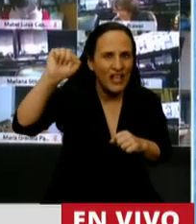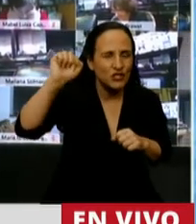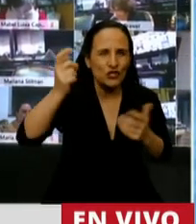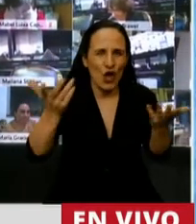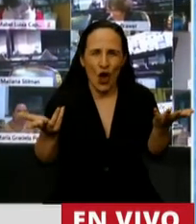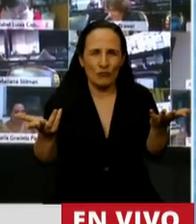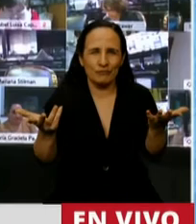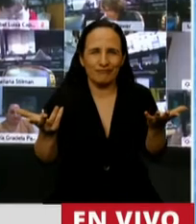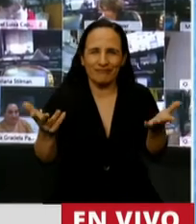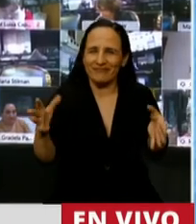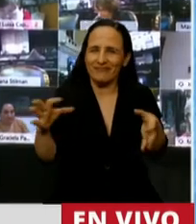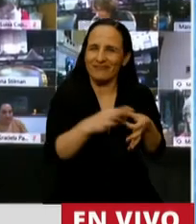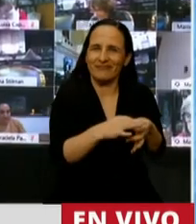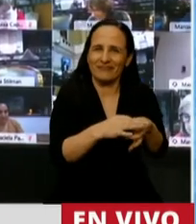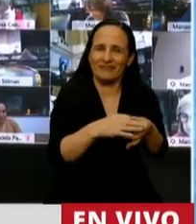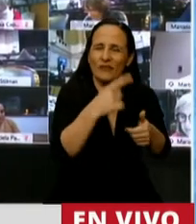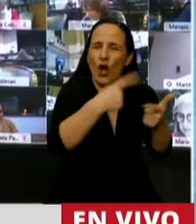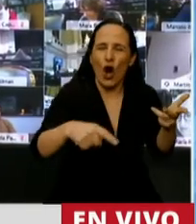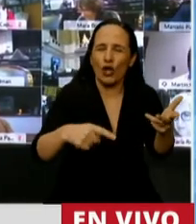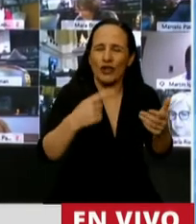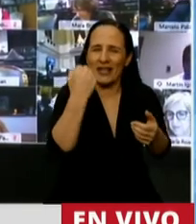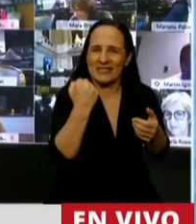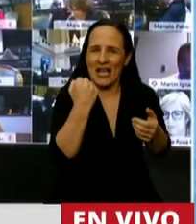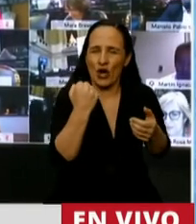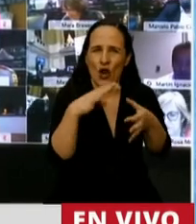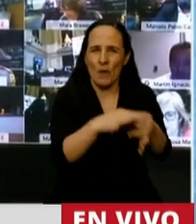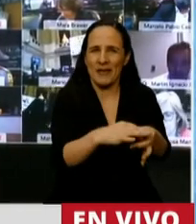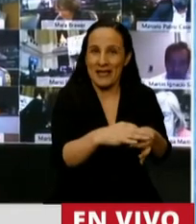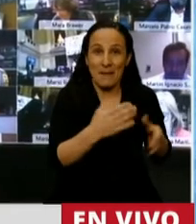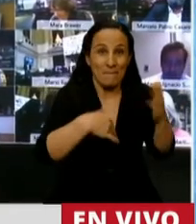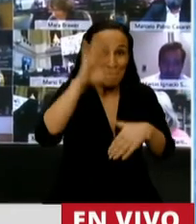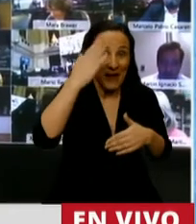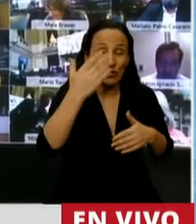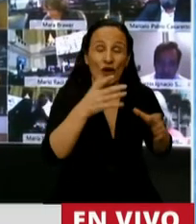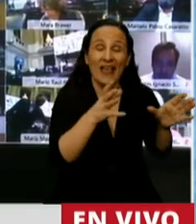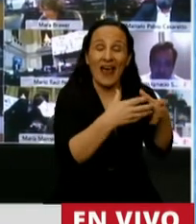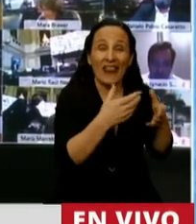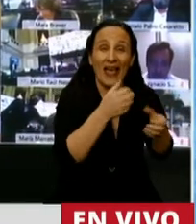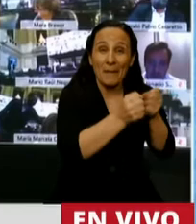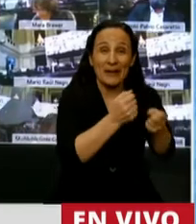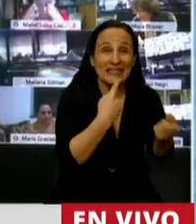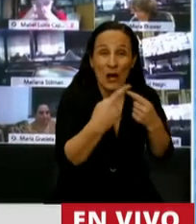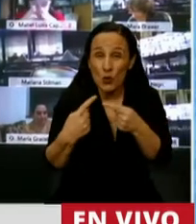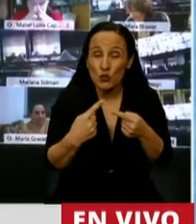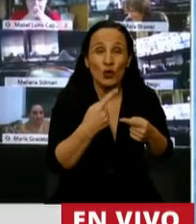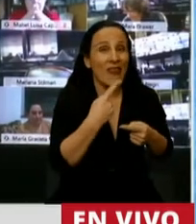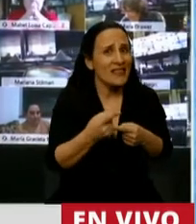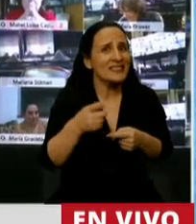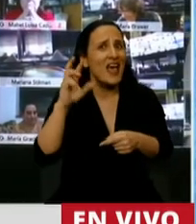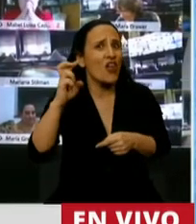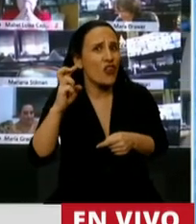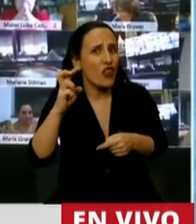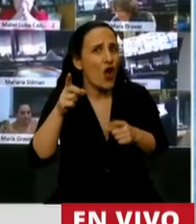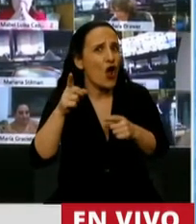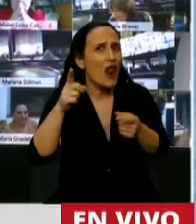la balea que es económica presentada. Y en la mayoría de las consultoras nos plantean un dólar y la inflación